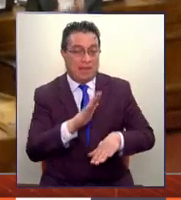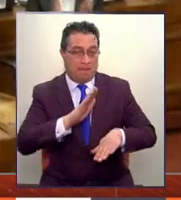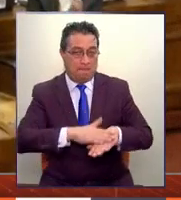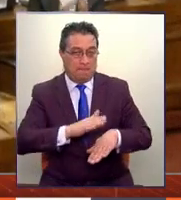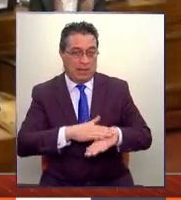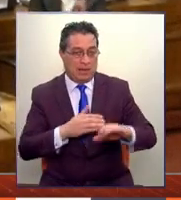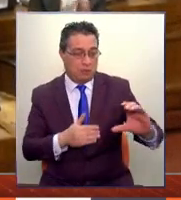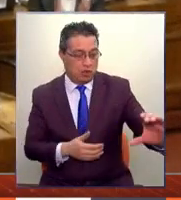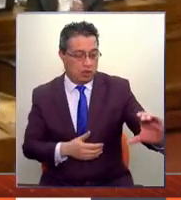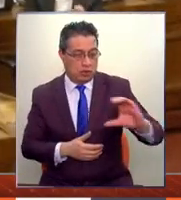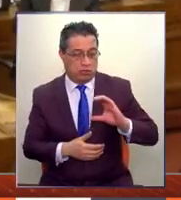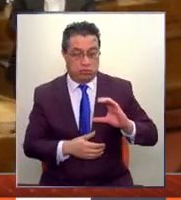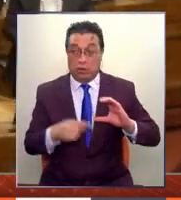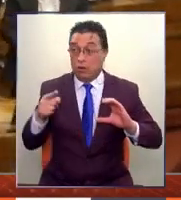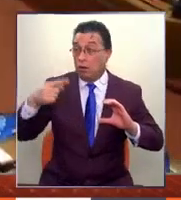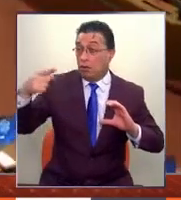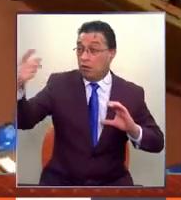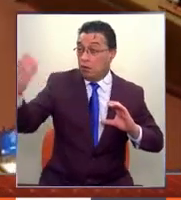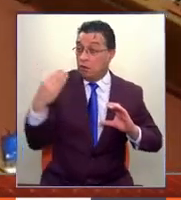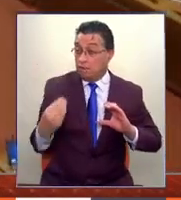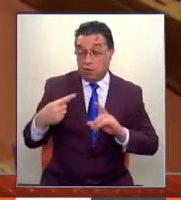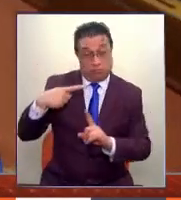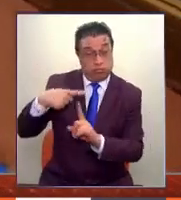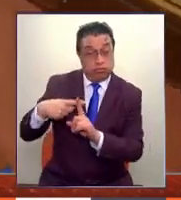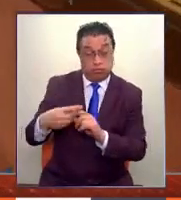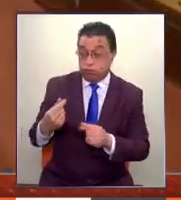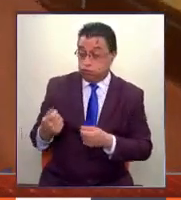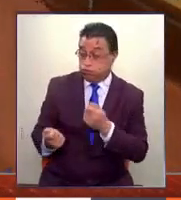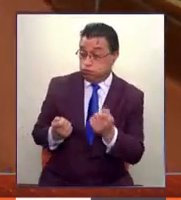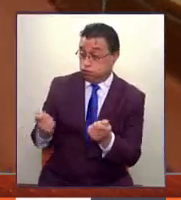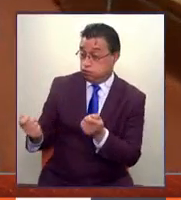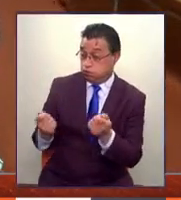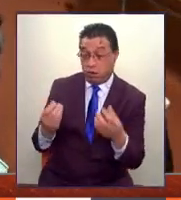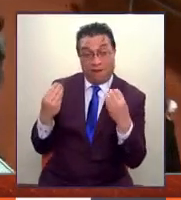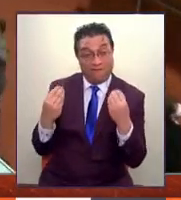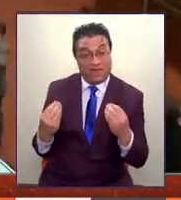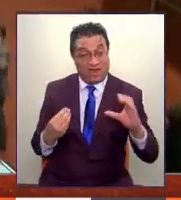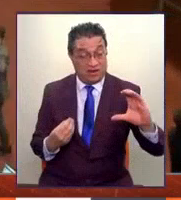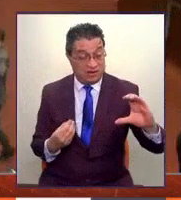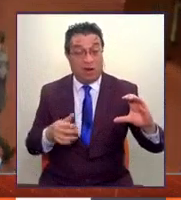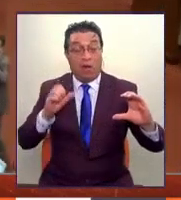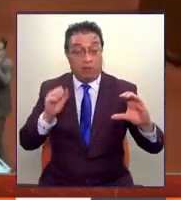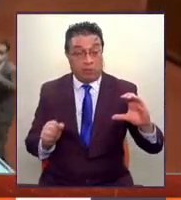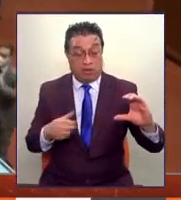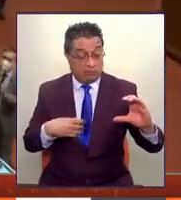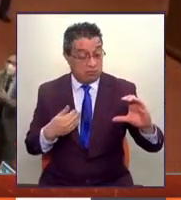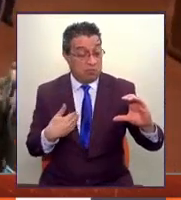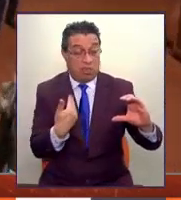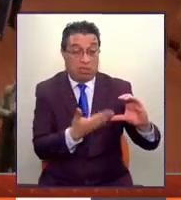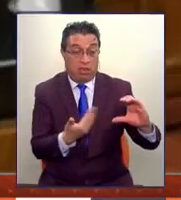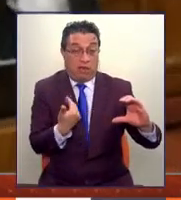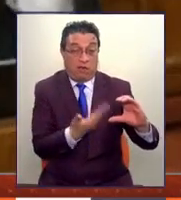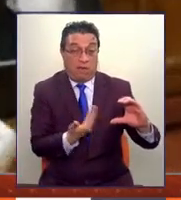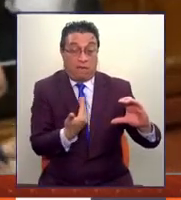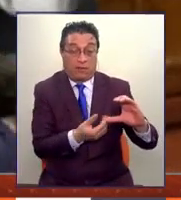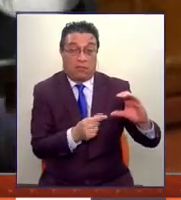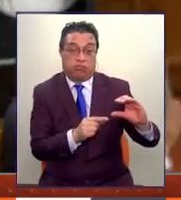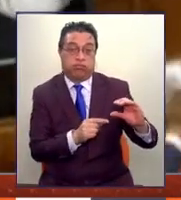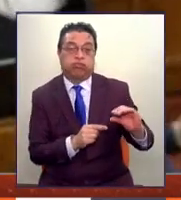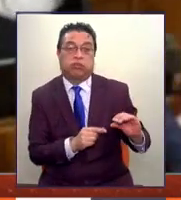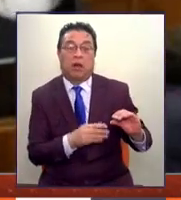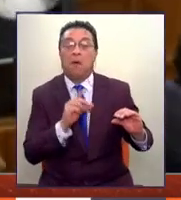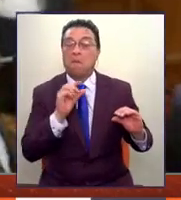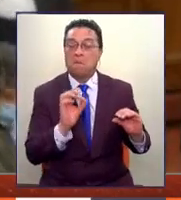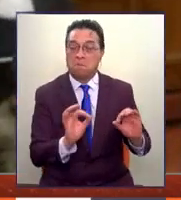le va bien en los años que sigue y esperamos que le vaya muy bien y puede enterar su préstamo, bueno, maravilloso, pero también